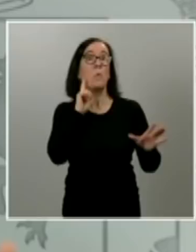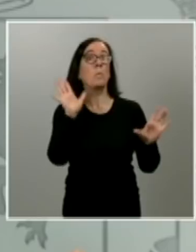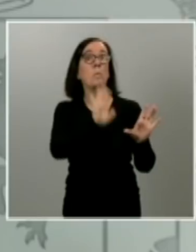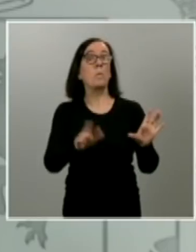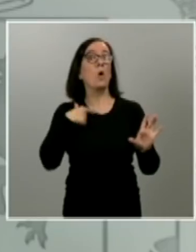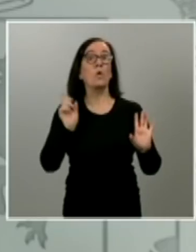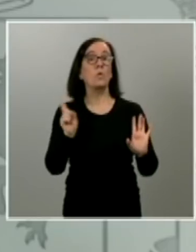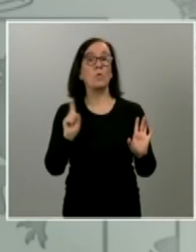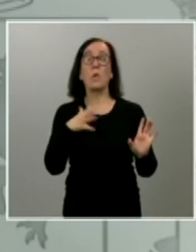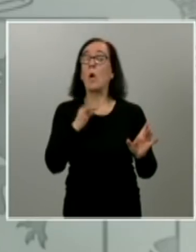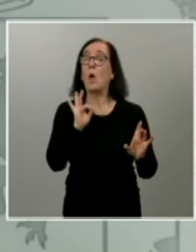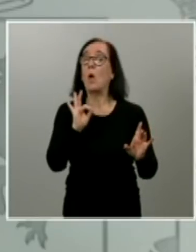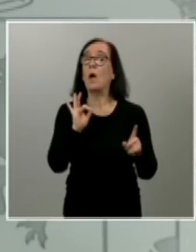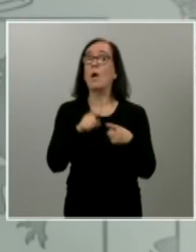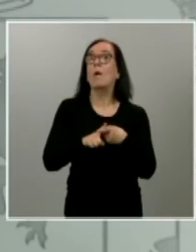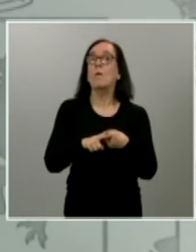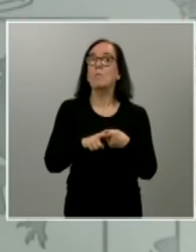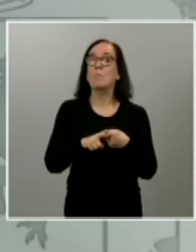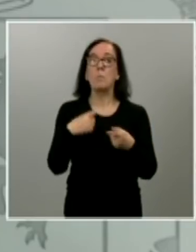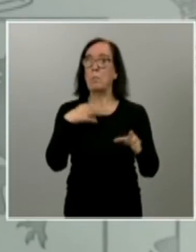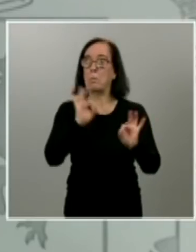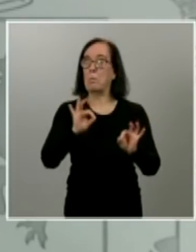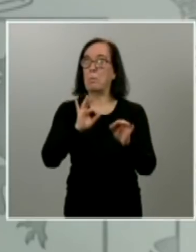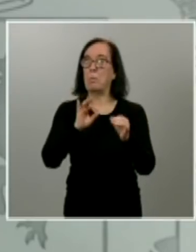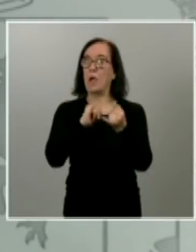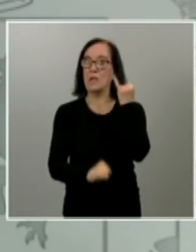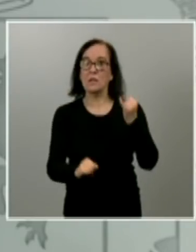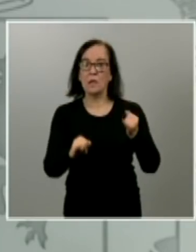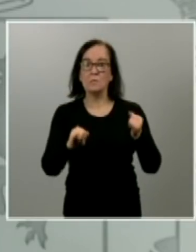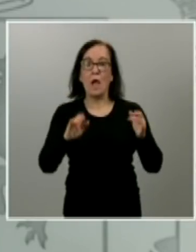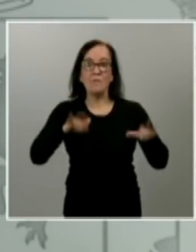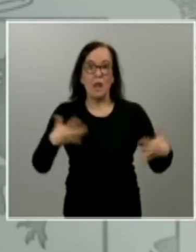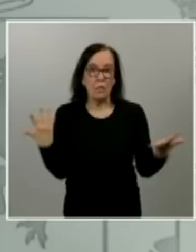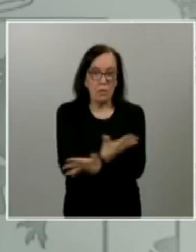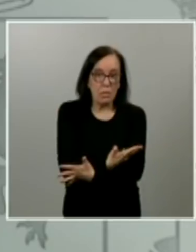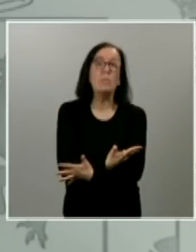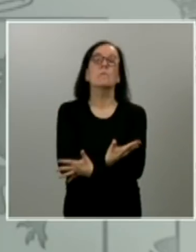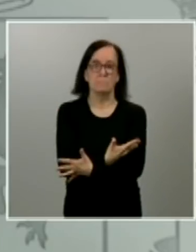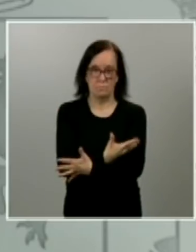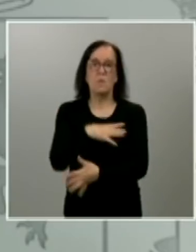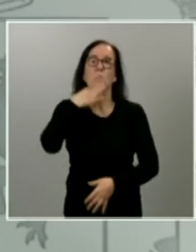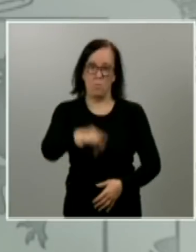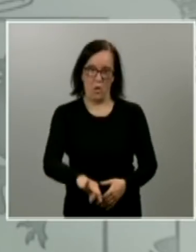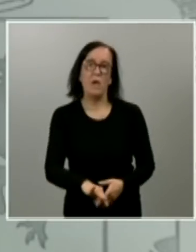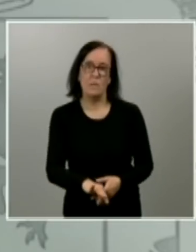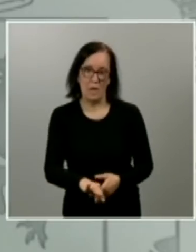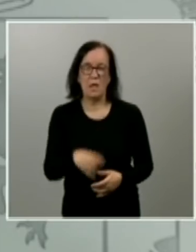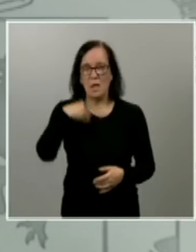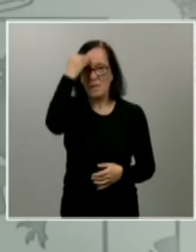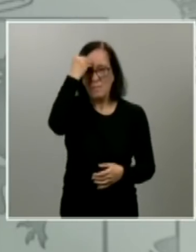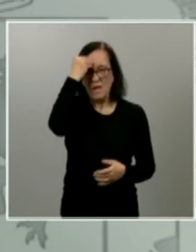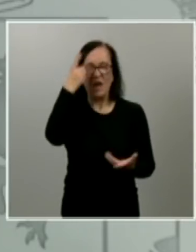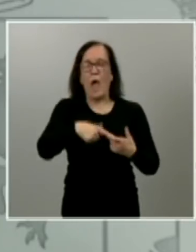sujeto a este tipo de crisis de pandemias y hemos visto que efectivamente son posibles pensábamos que la ciencia ficción